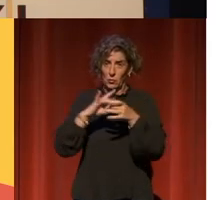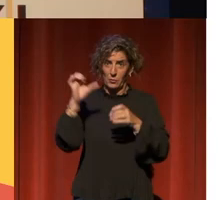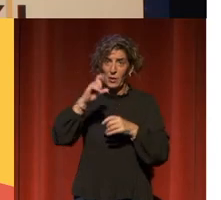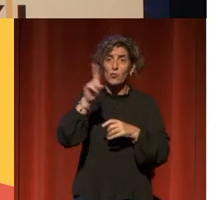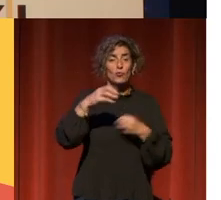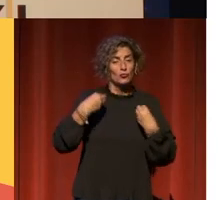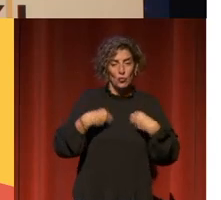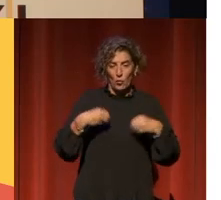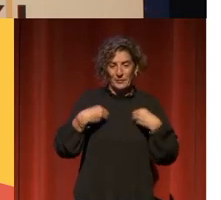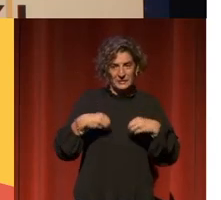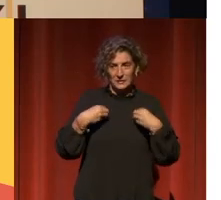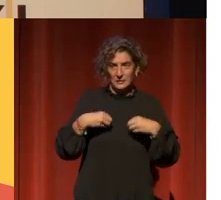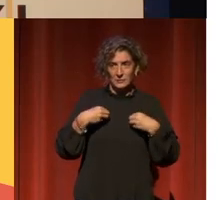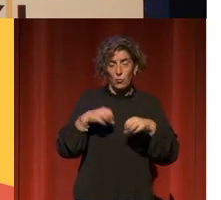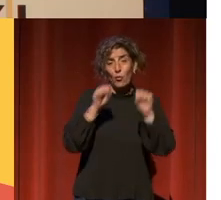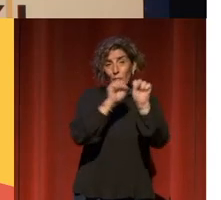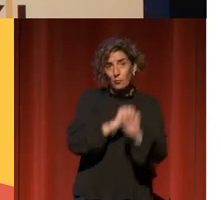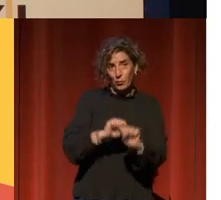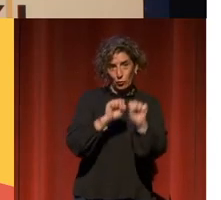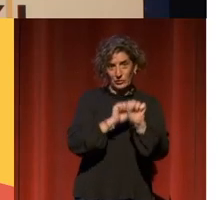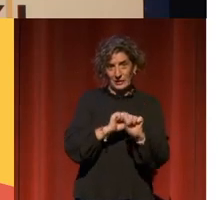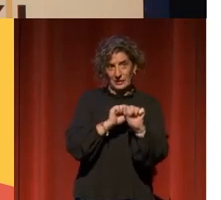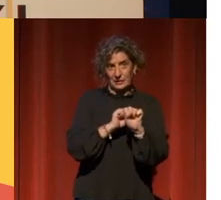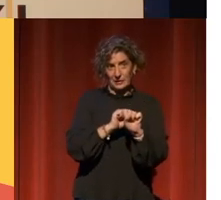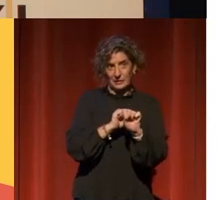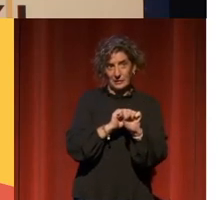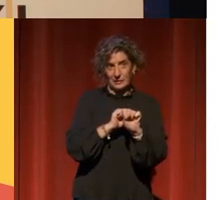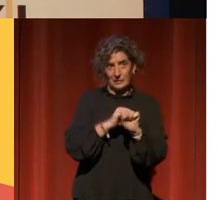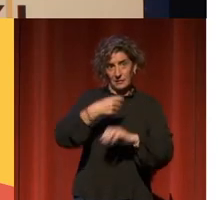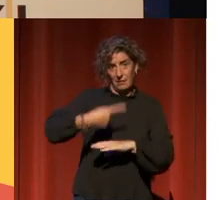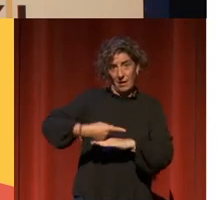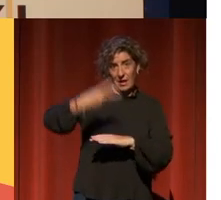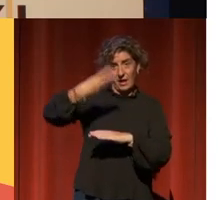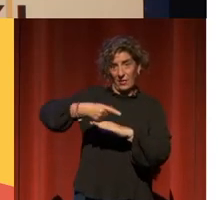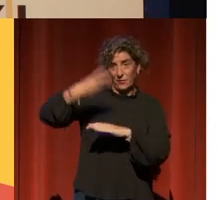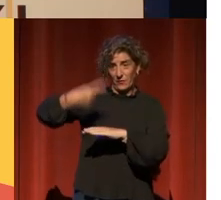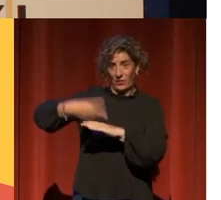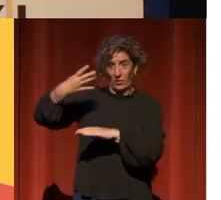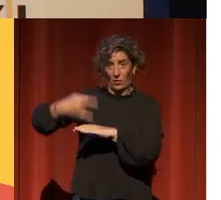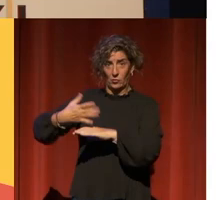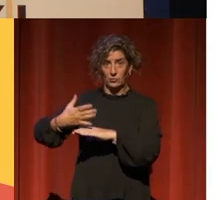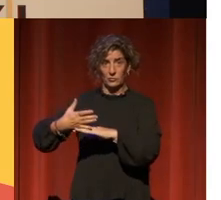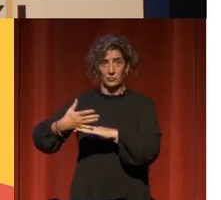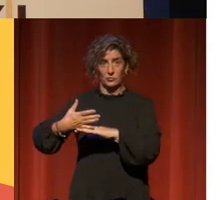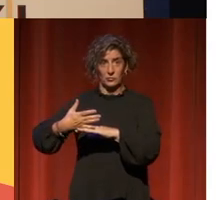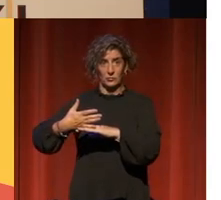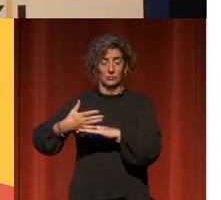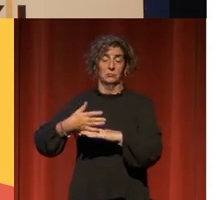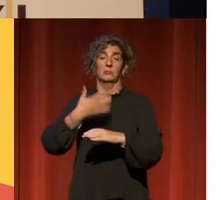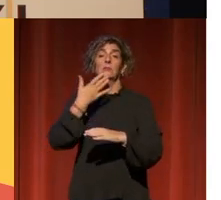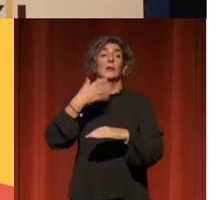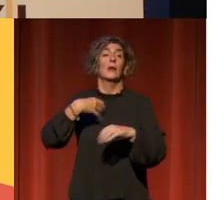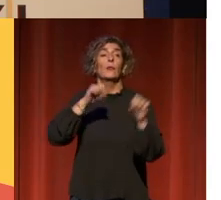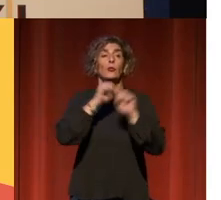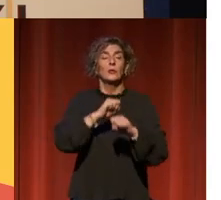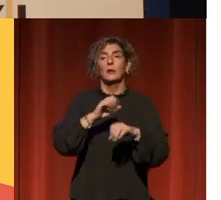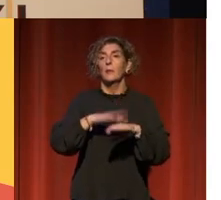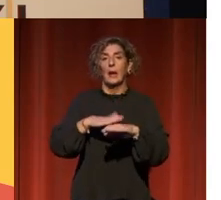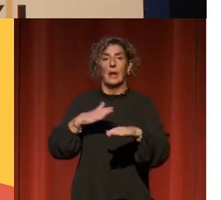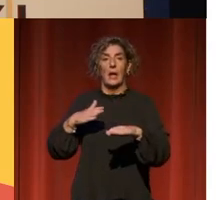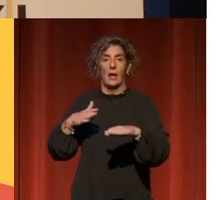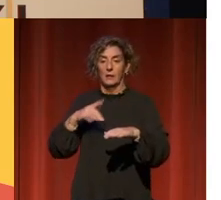proteger edificios en Venecia de inundaciones que